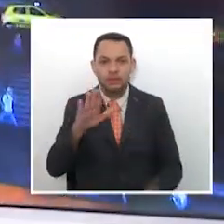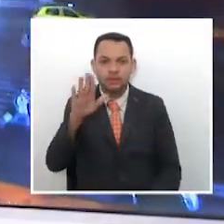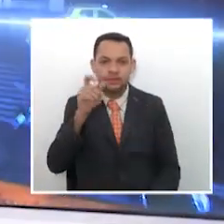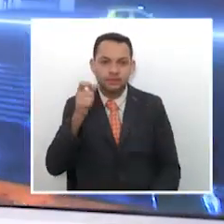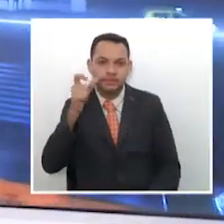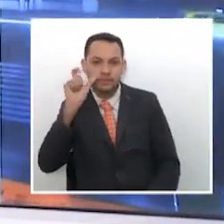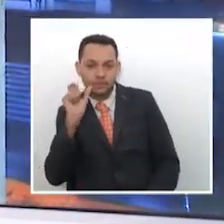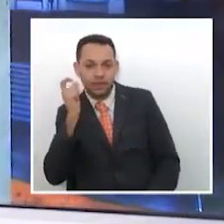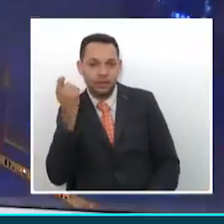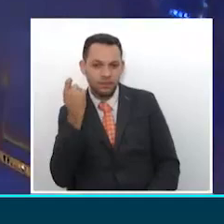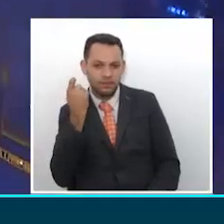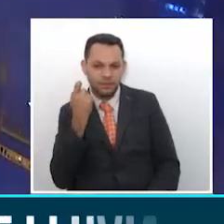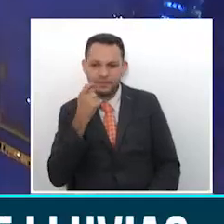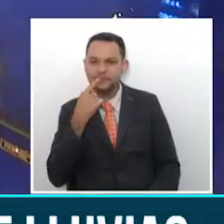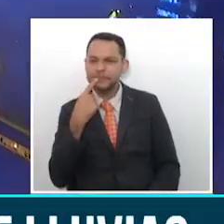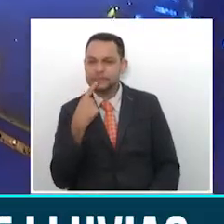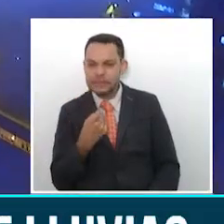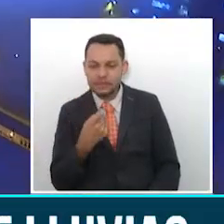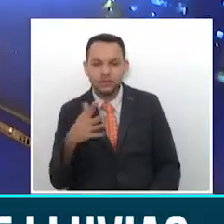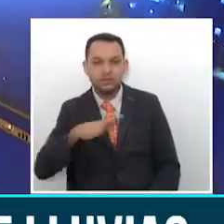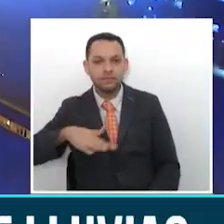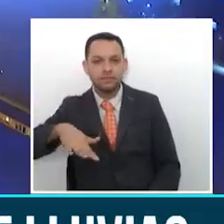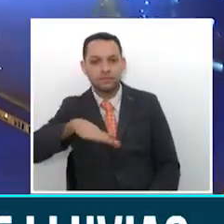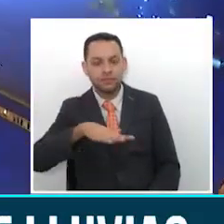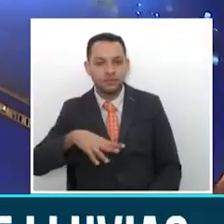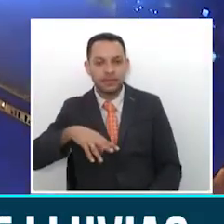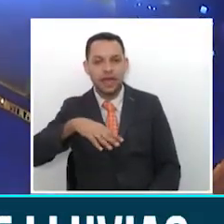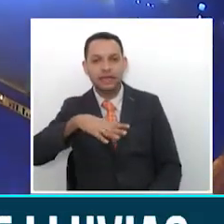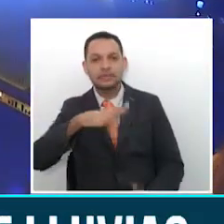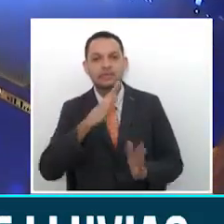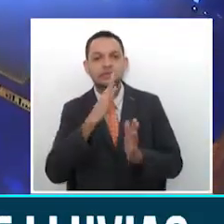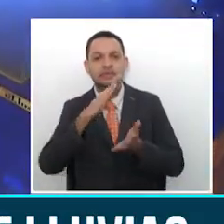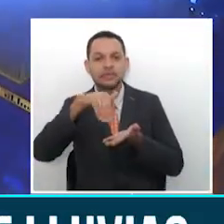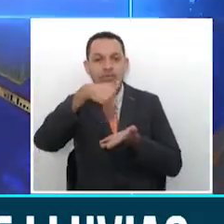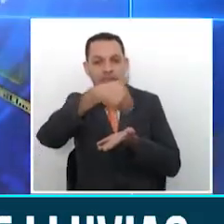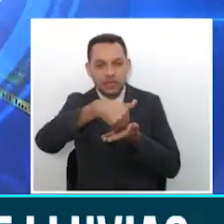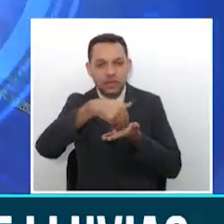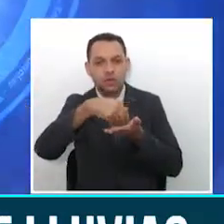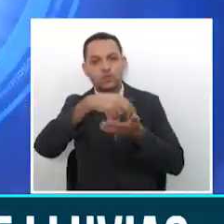Las últimas afectaciones se registraron en el centro sur y en el puerto de La Dorada.